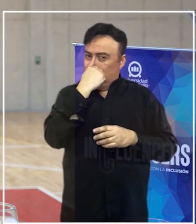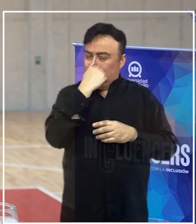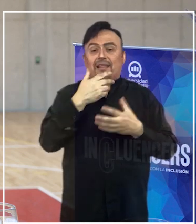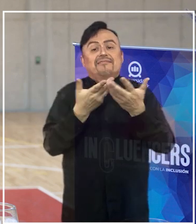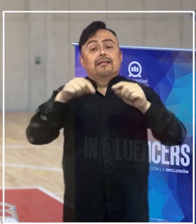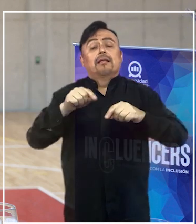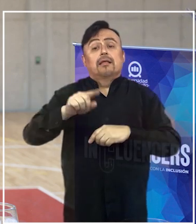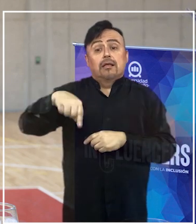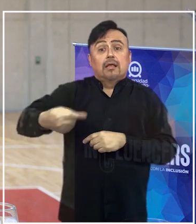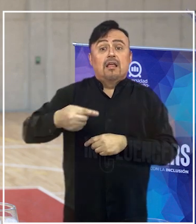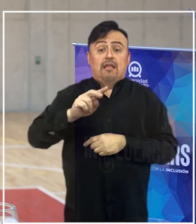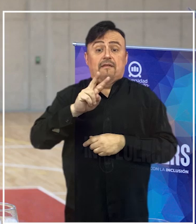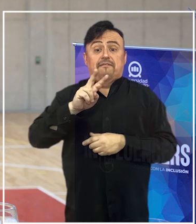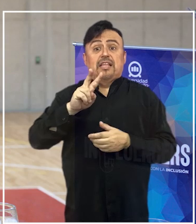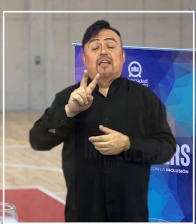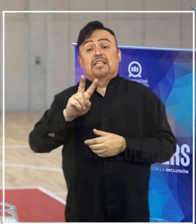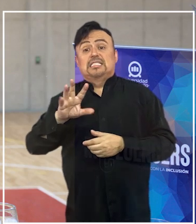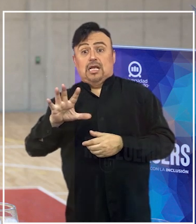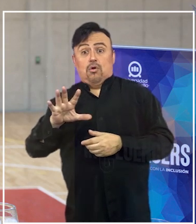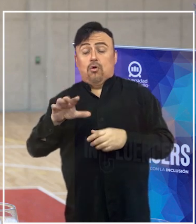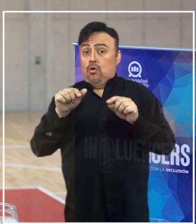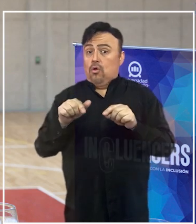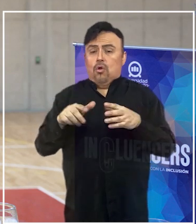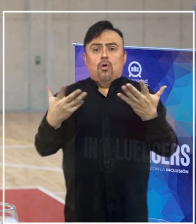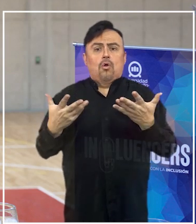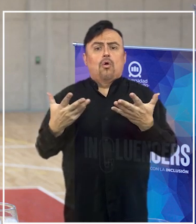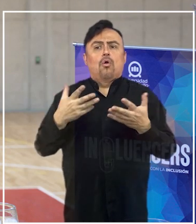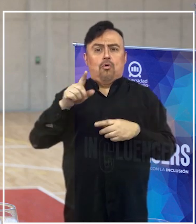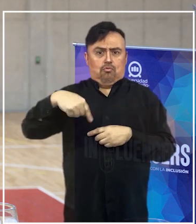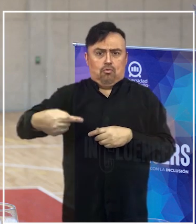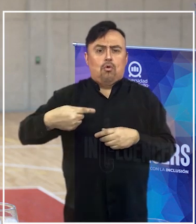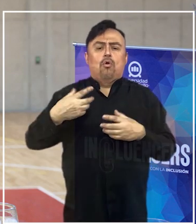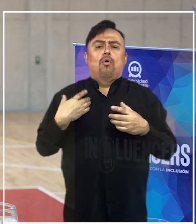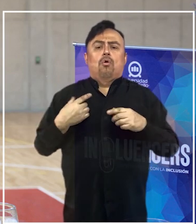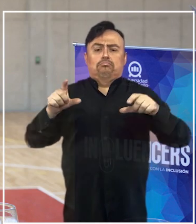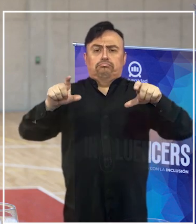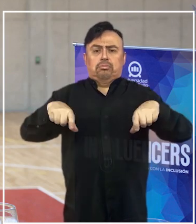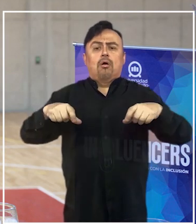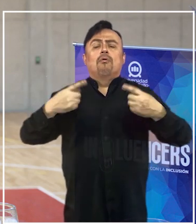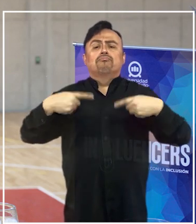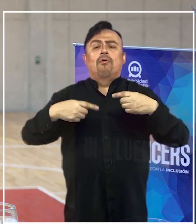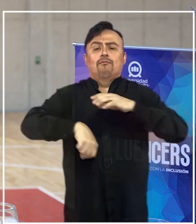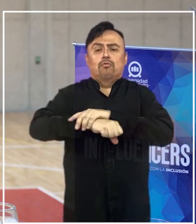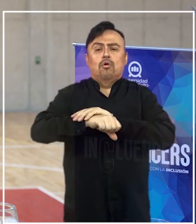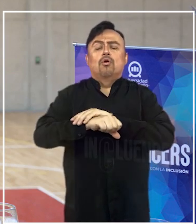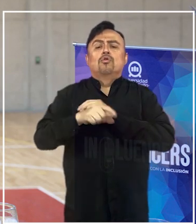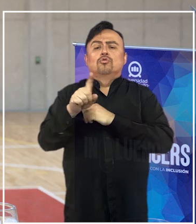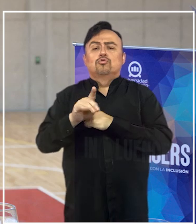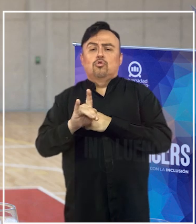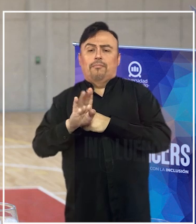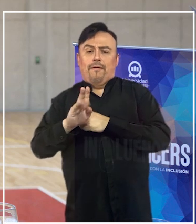2025 tenemos eventos de Mundial de Fútbol, Sub-20, tenemos eventos de